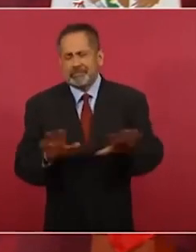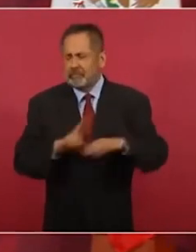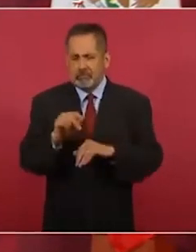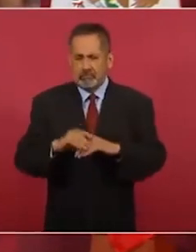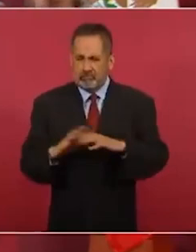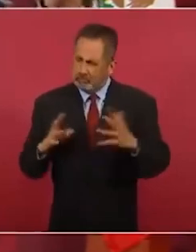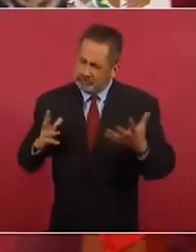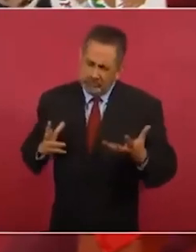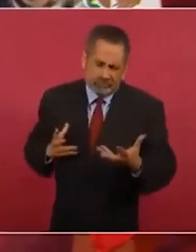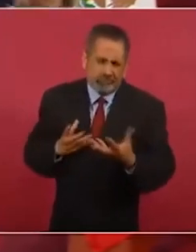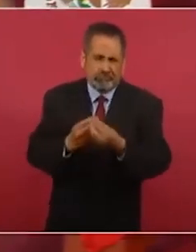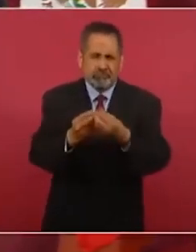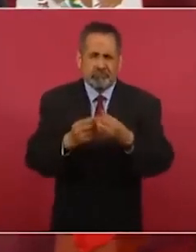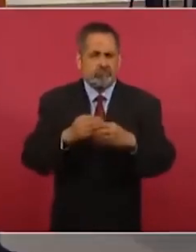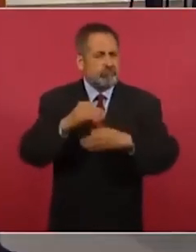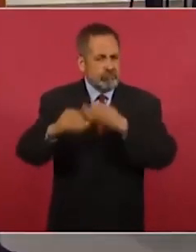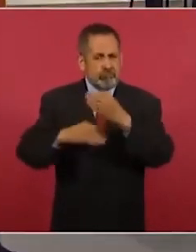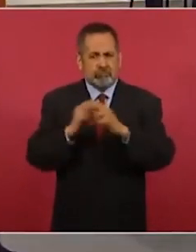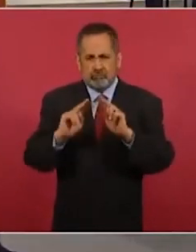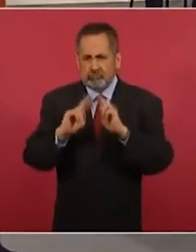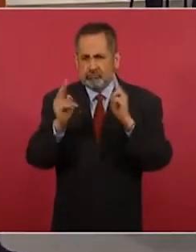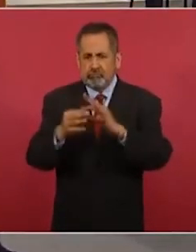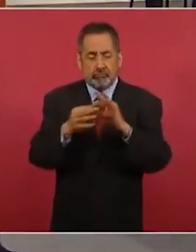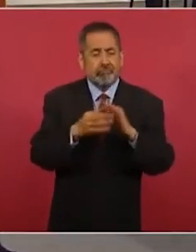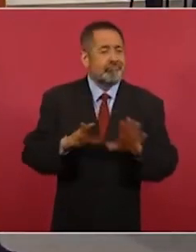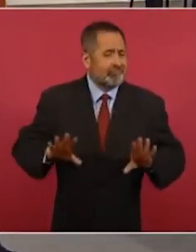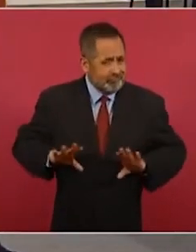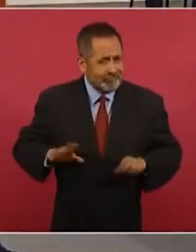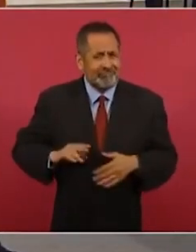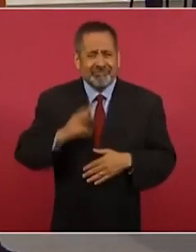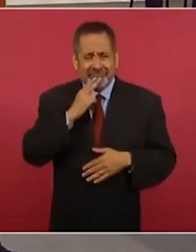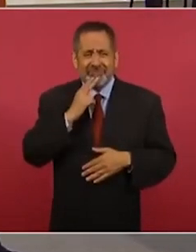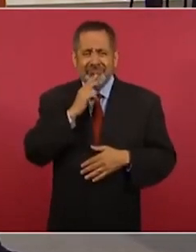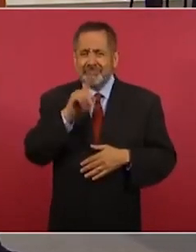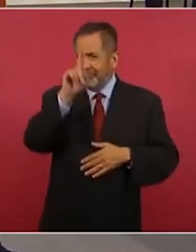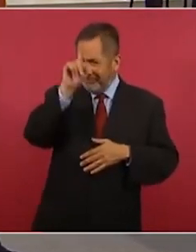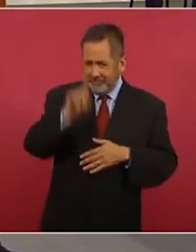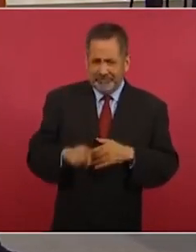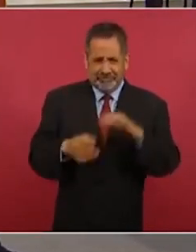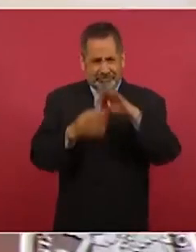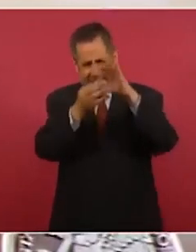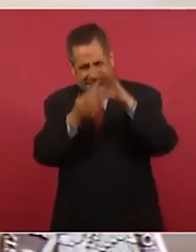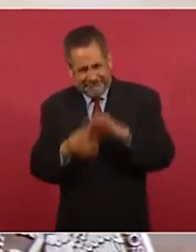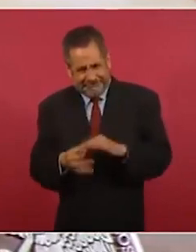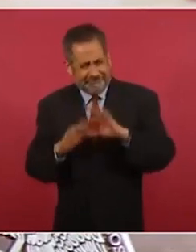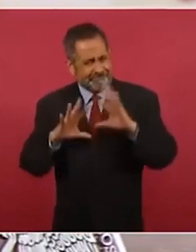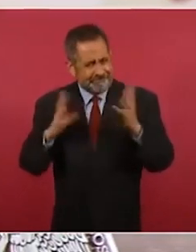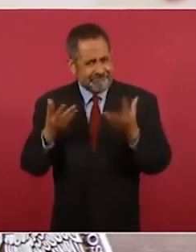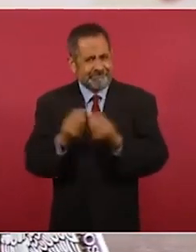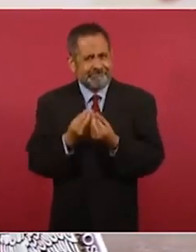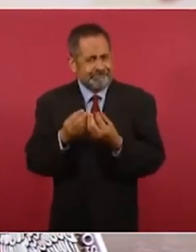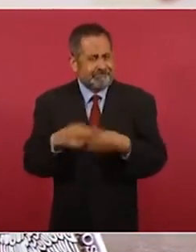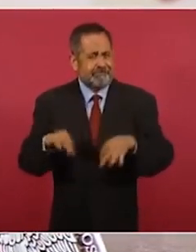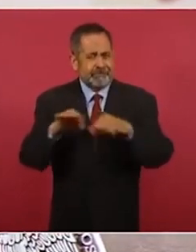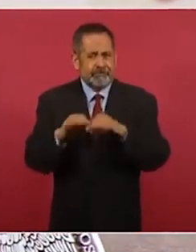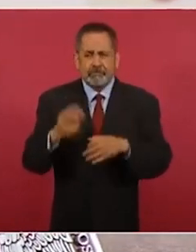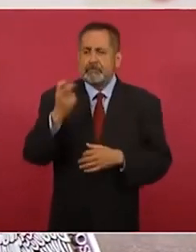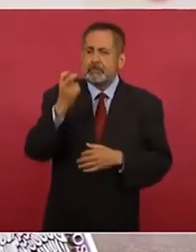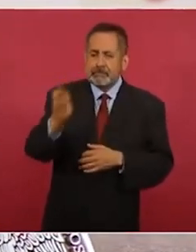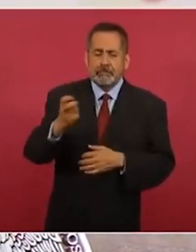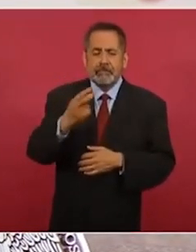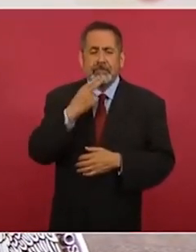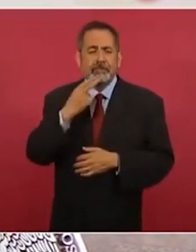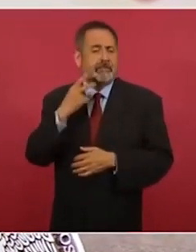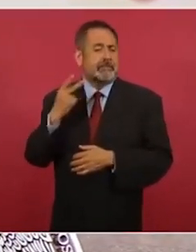Vamos a buscar la unidad. Nos conviene la unidad. Para eso es la